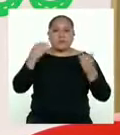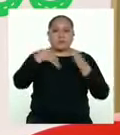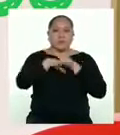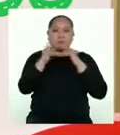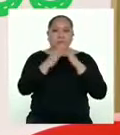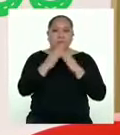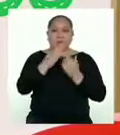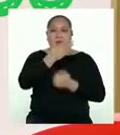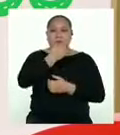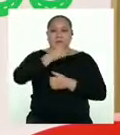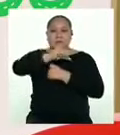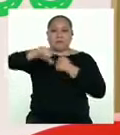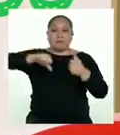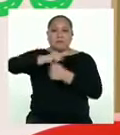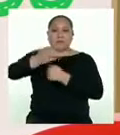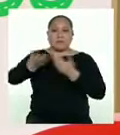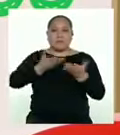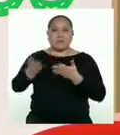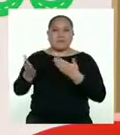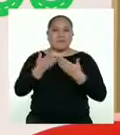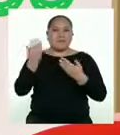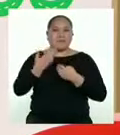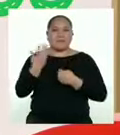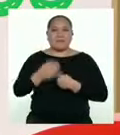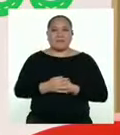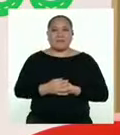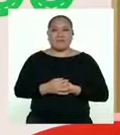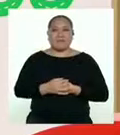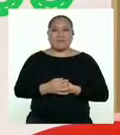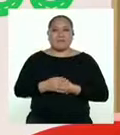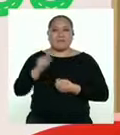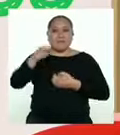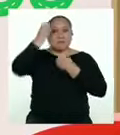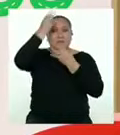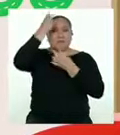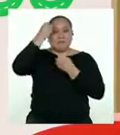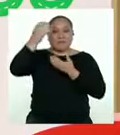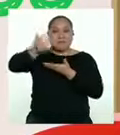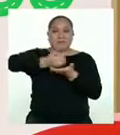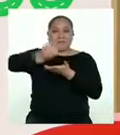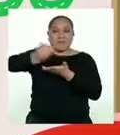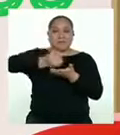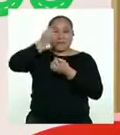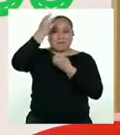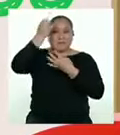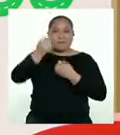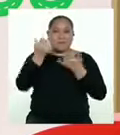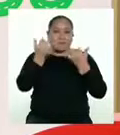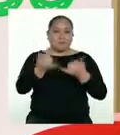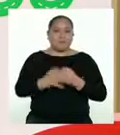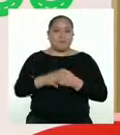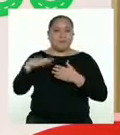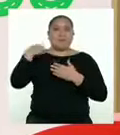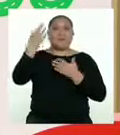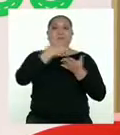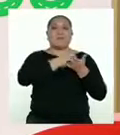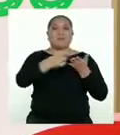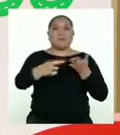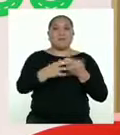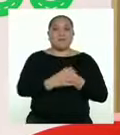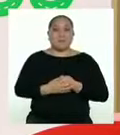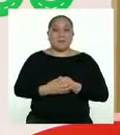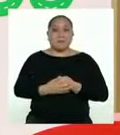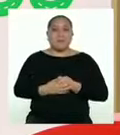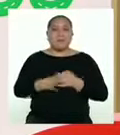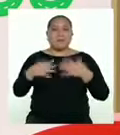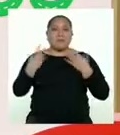para que la convivencia se nos haga más fácil. Con la información que hemos recolectado hasta hoy, la próxima semana podremos